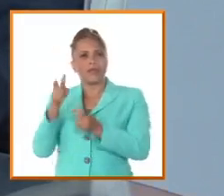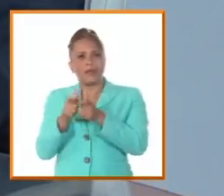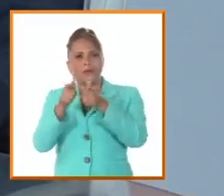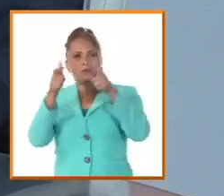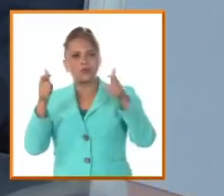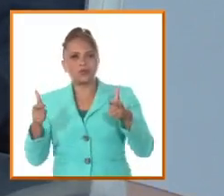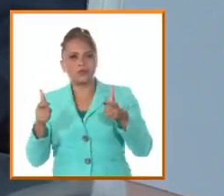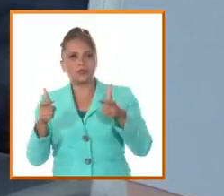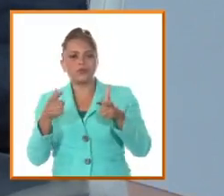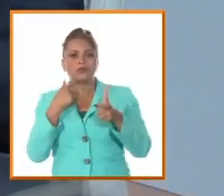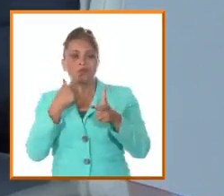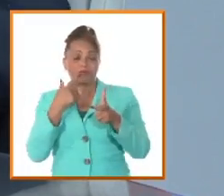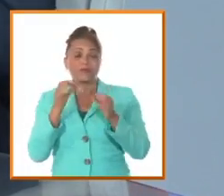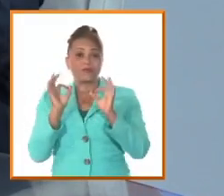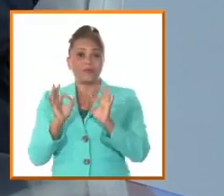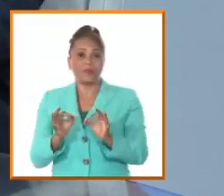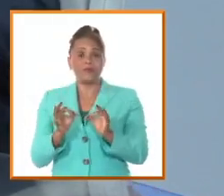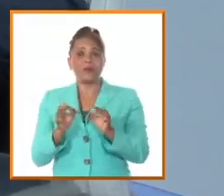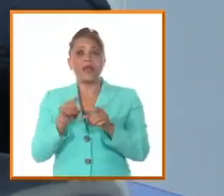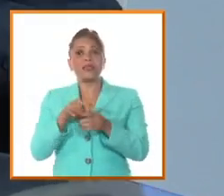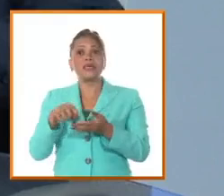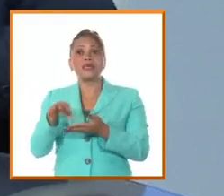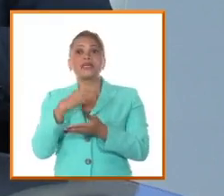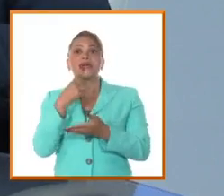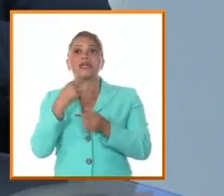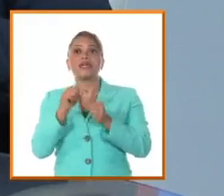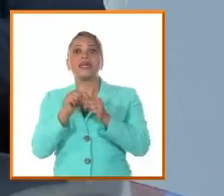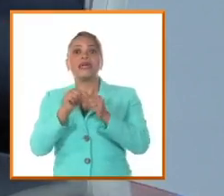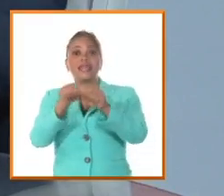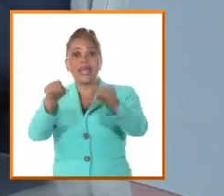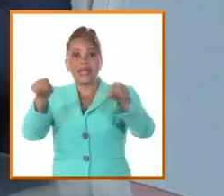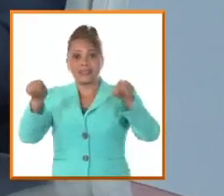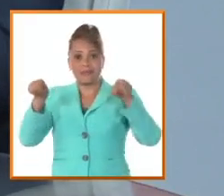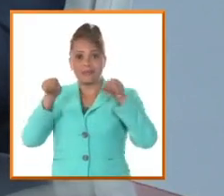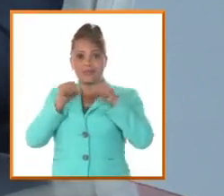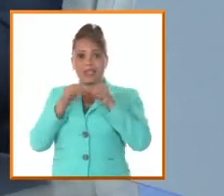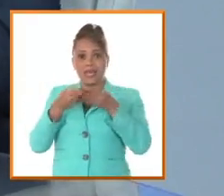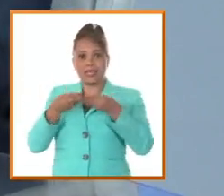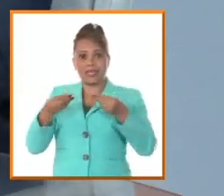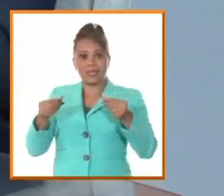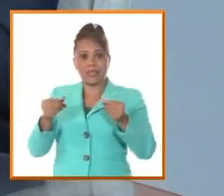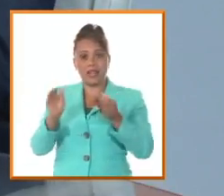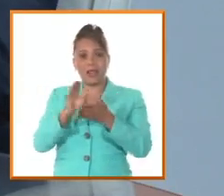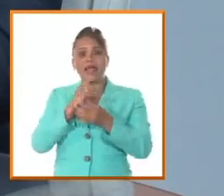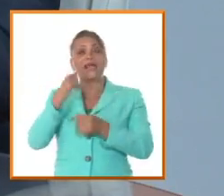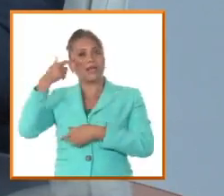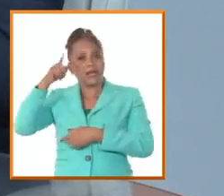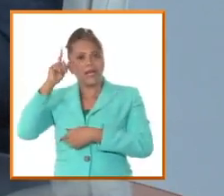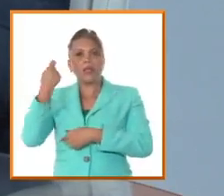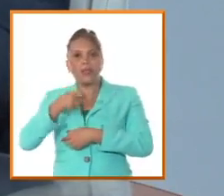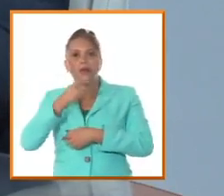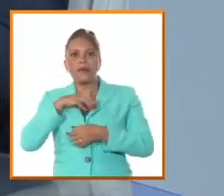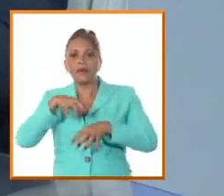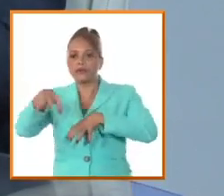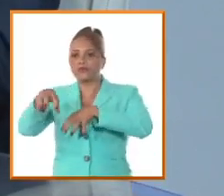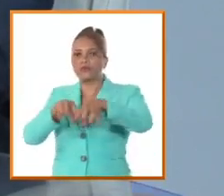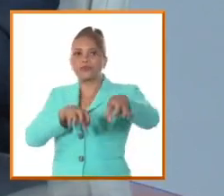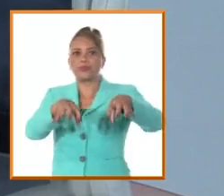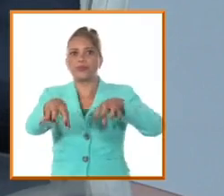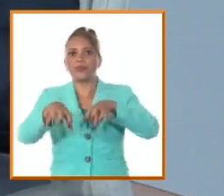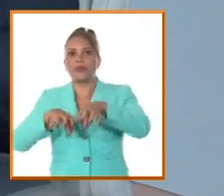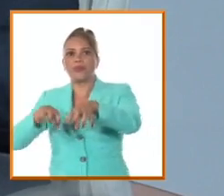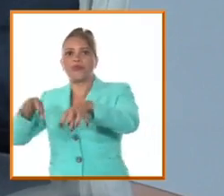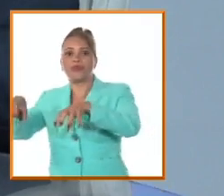latifundios donde no se ha acercado la tierra porque precisamente el ganado tiene que moverse de un sitio a otro